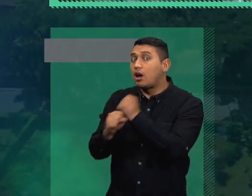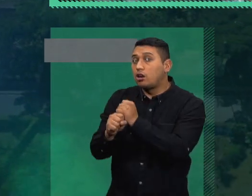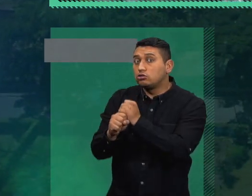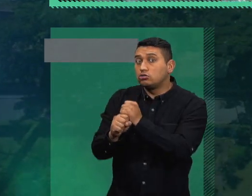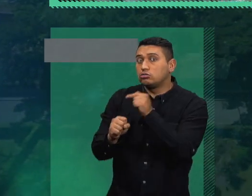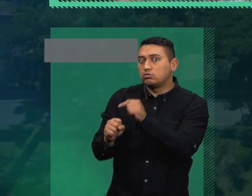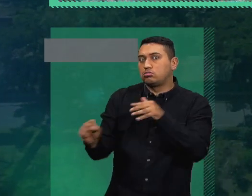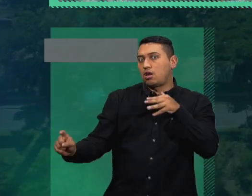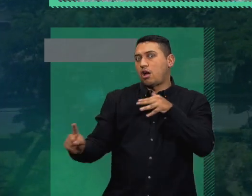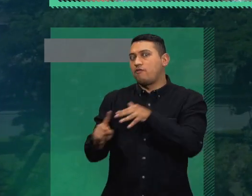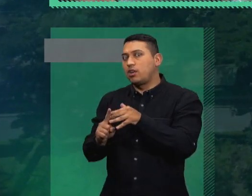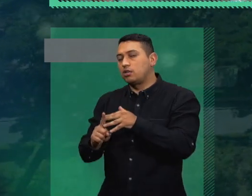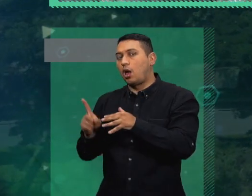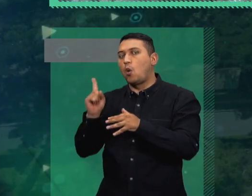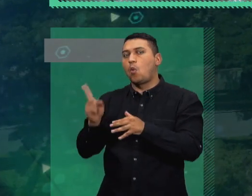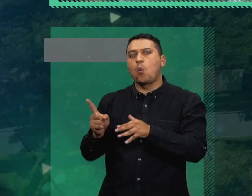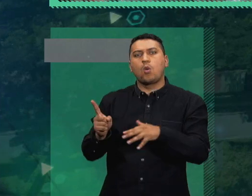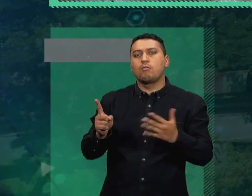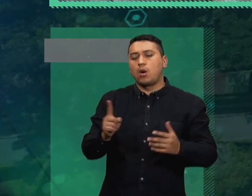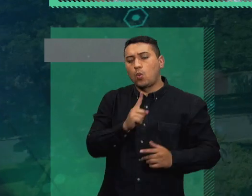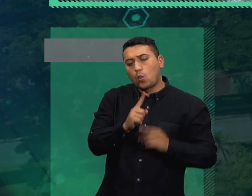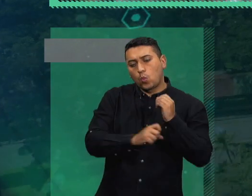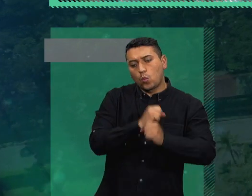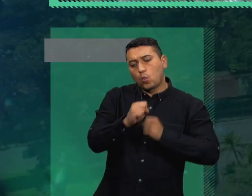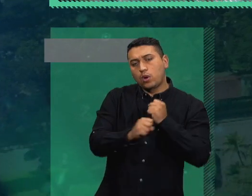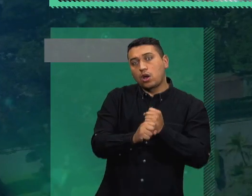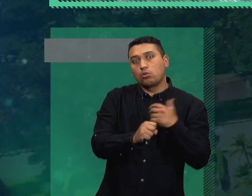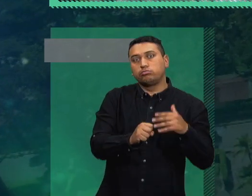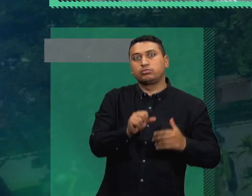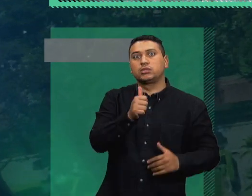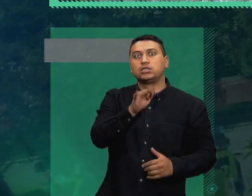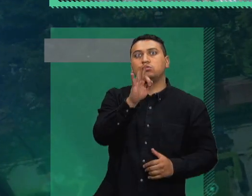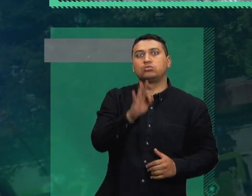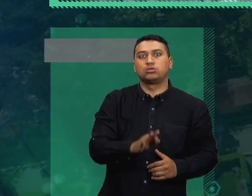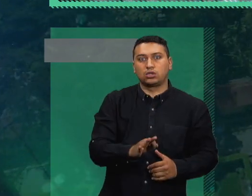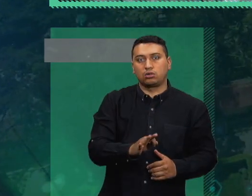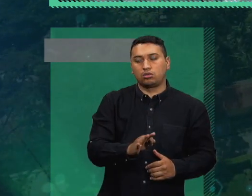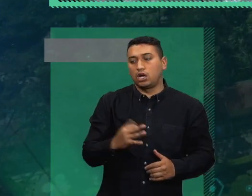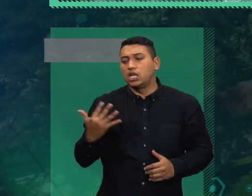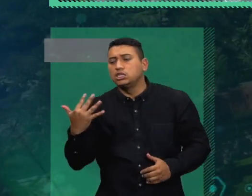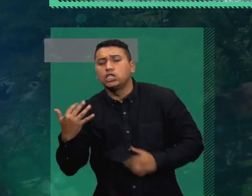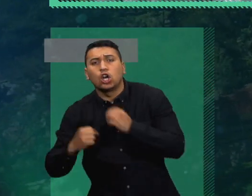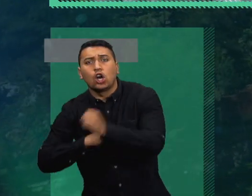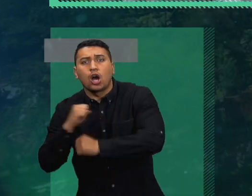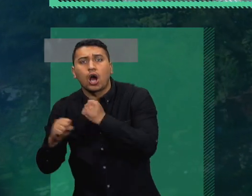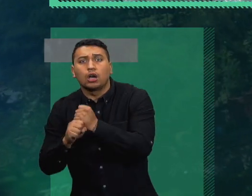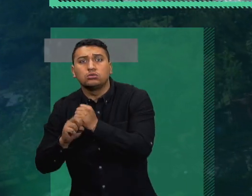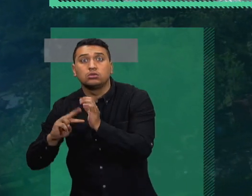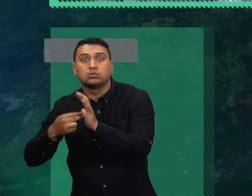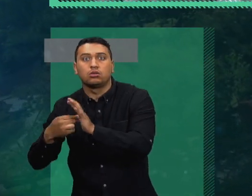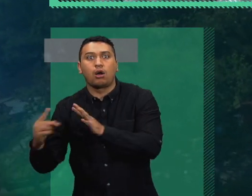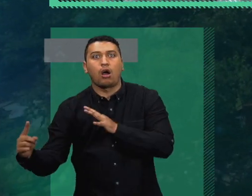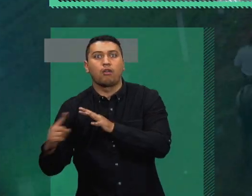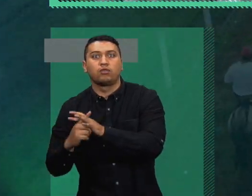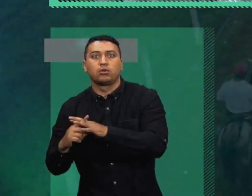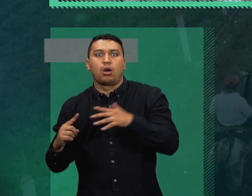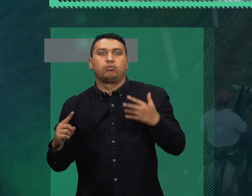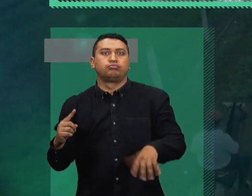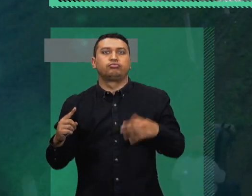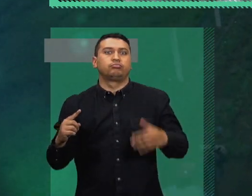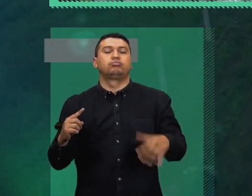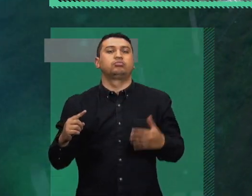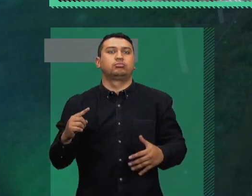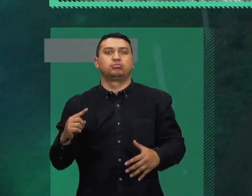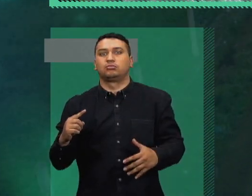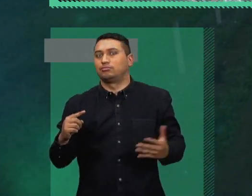tiene un año, eso es el 50% de su vida. Y entonces, poner en pausa el 50% de su vida y